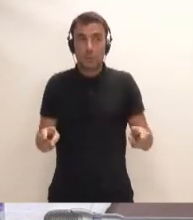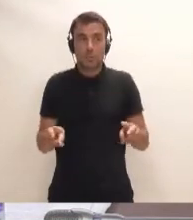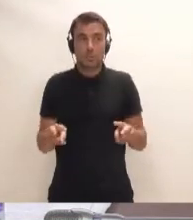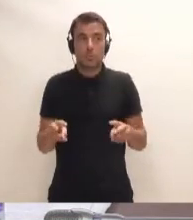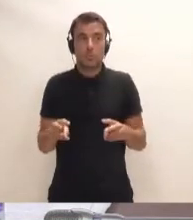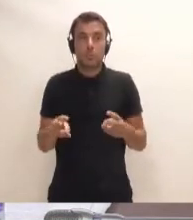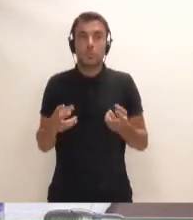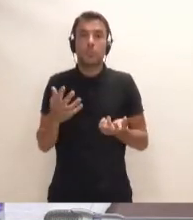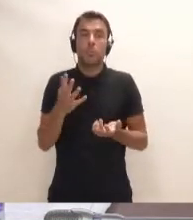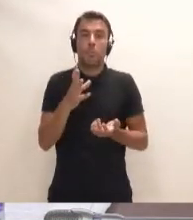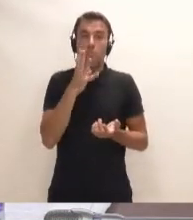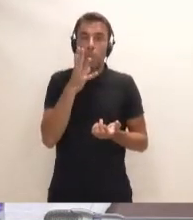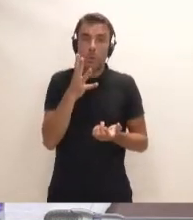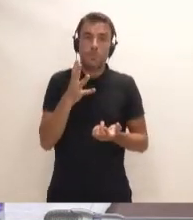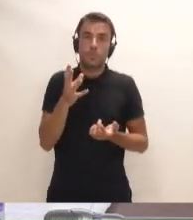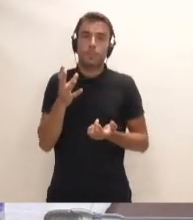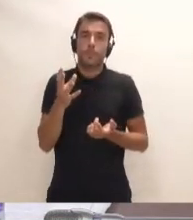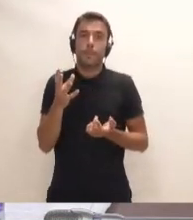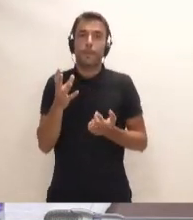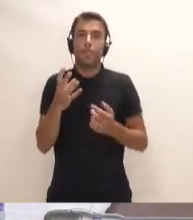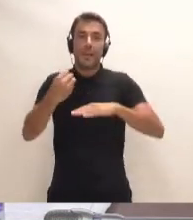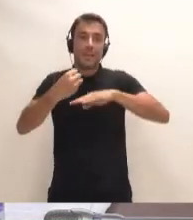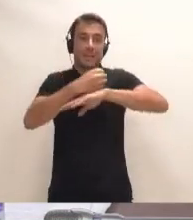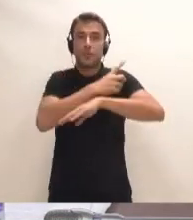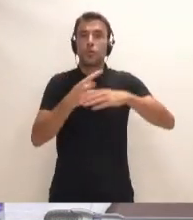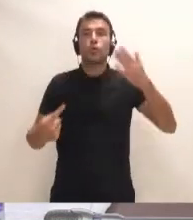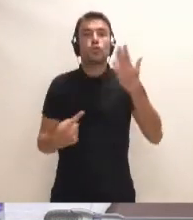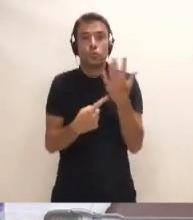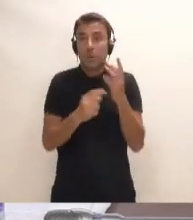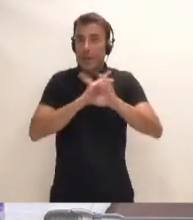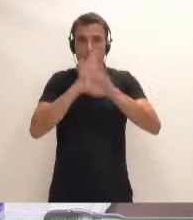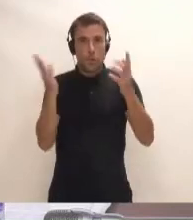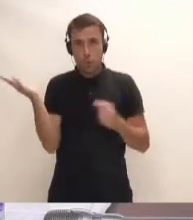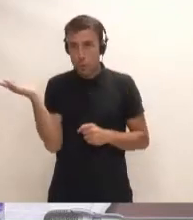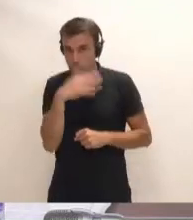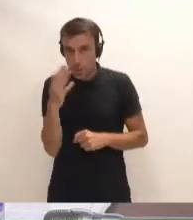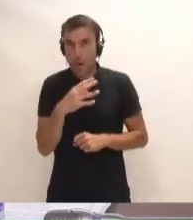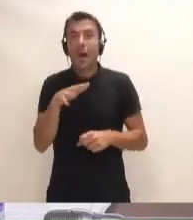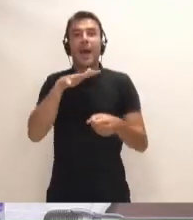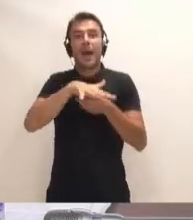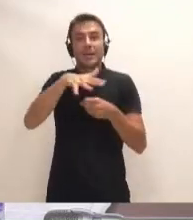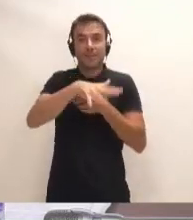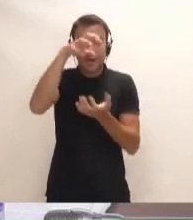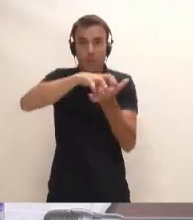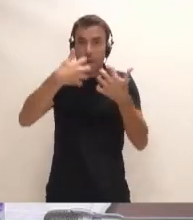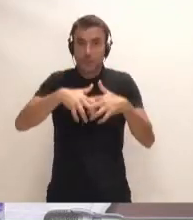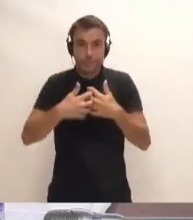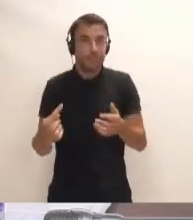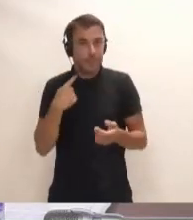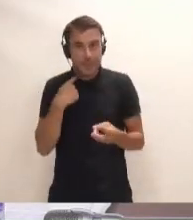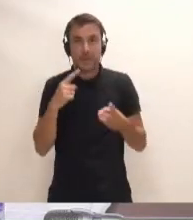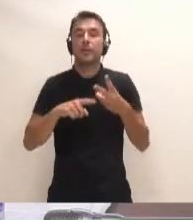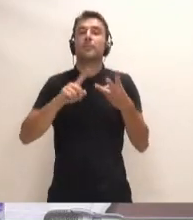Hemos perdido o no tenemos claro los trenes del sur, hemos perdido la regasificadora, hemos perdido proyectos